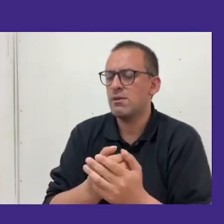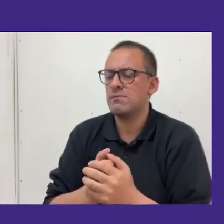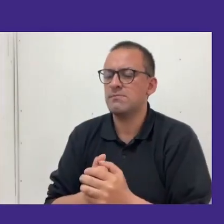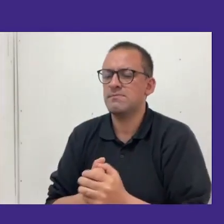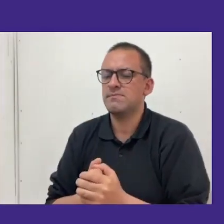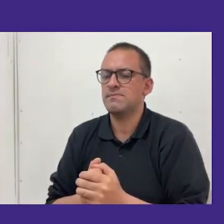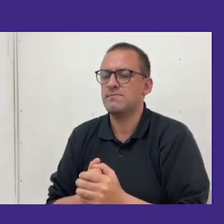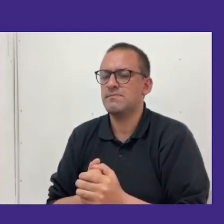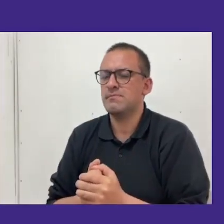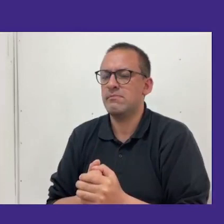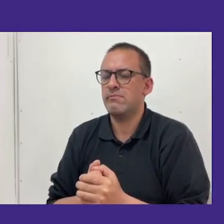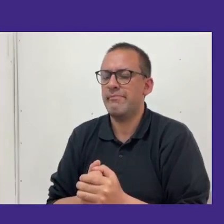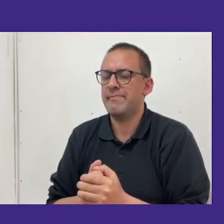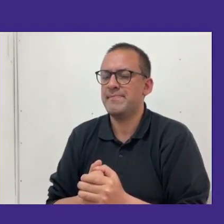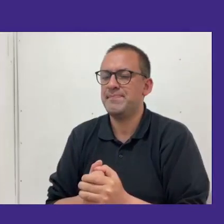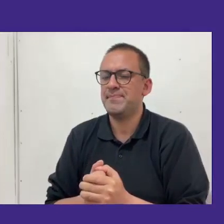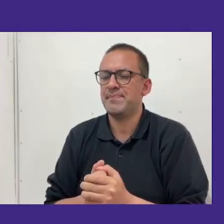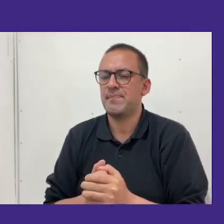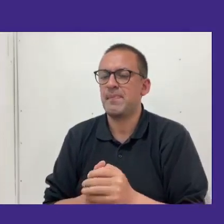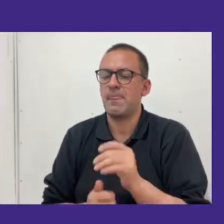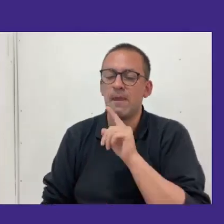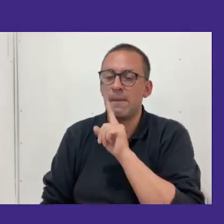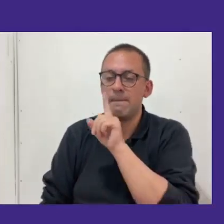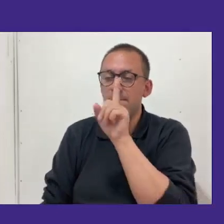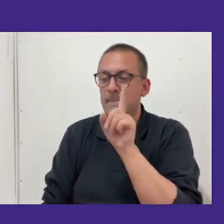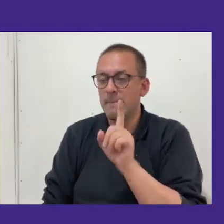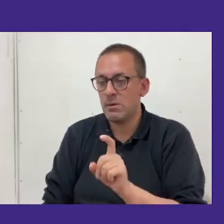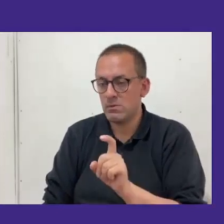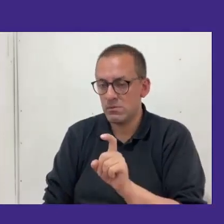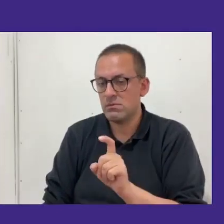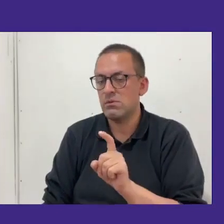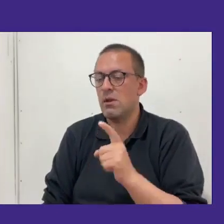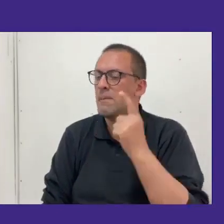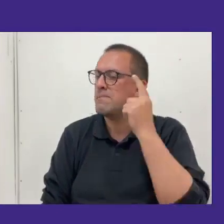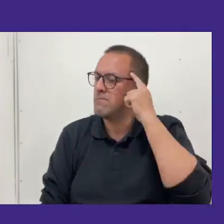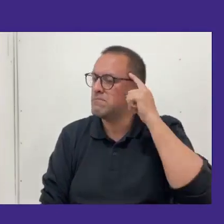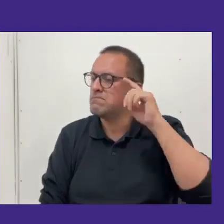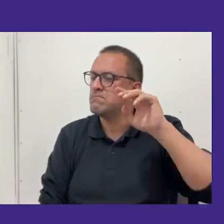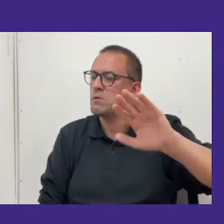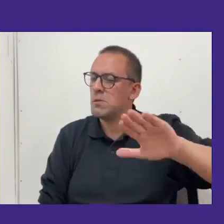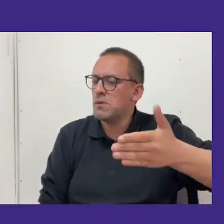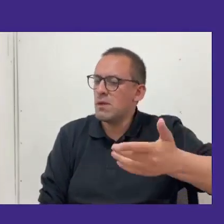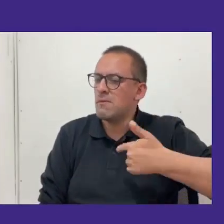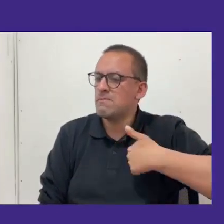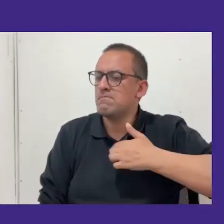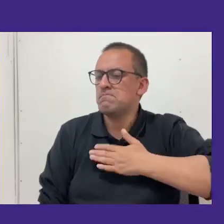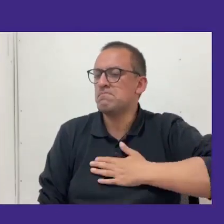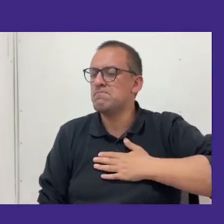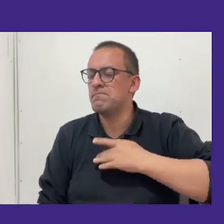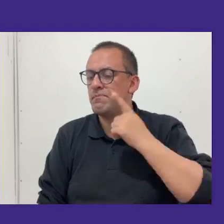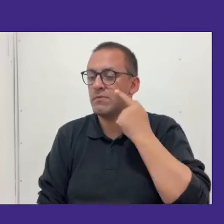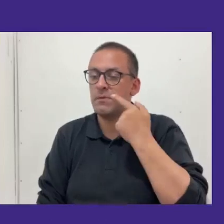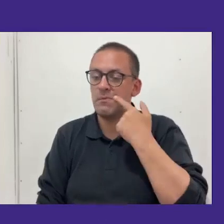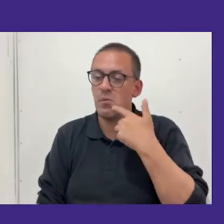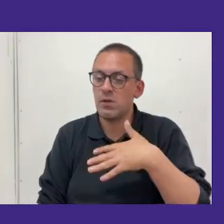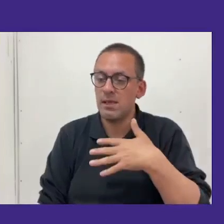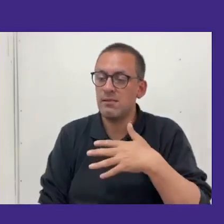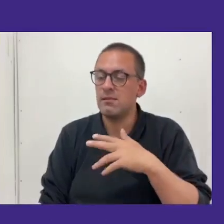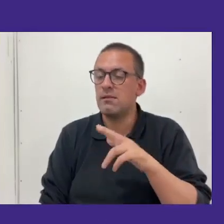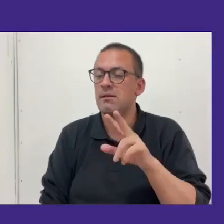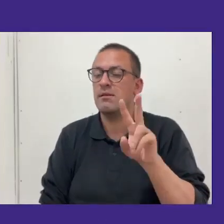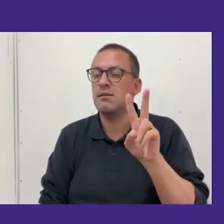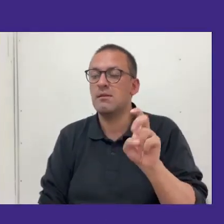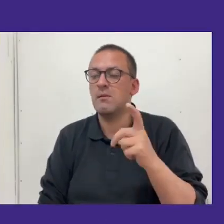La siguiente pregunta es de valoración, para entender qué tanta relevancia le damos los estudiantes al